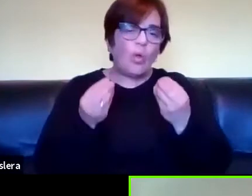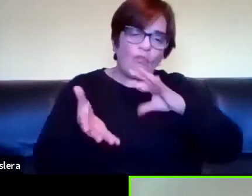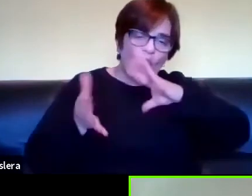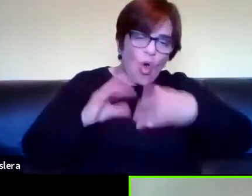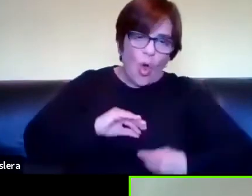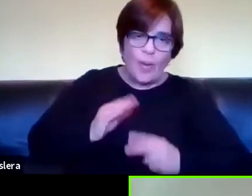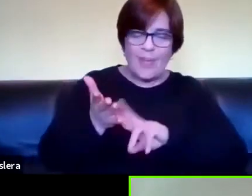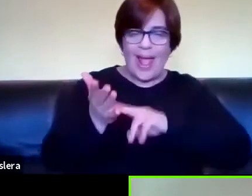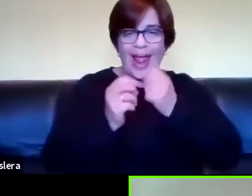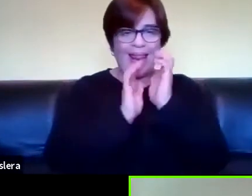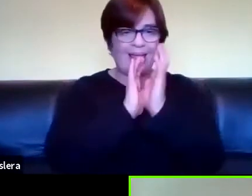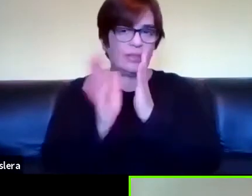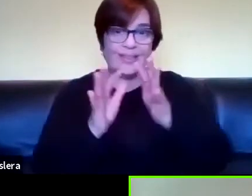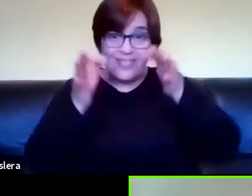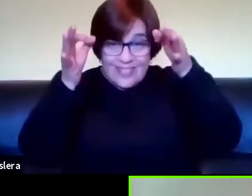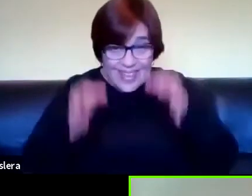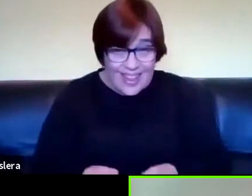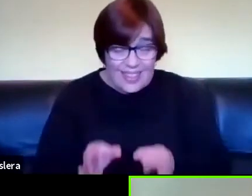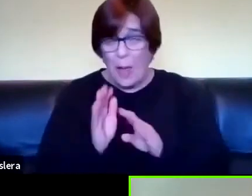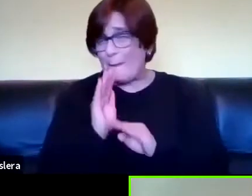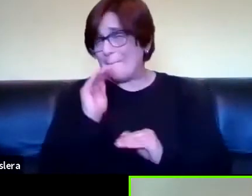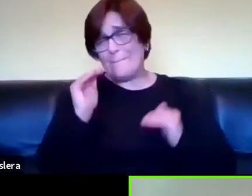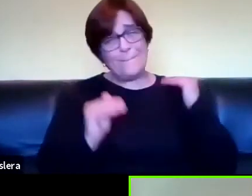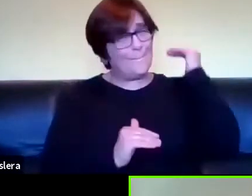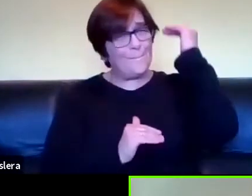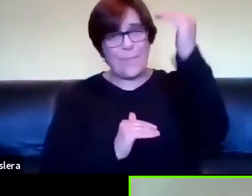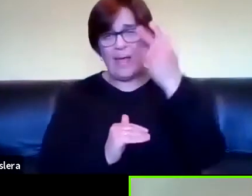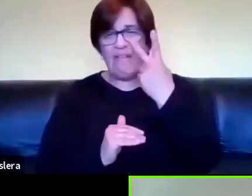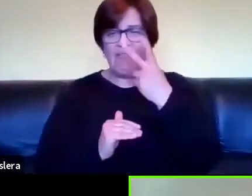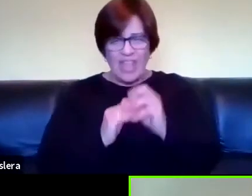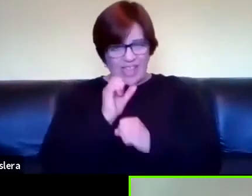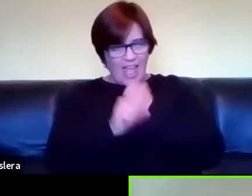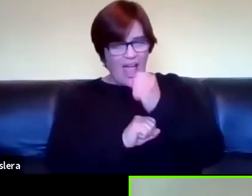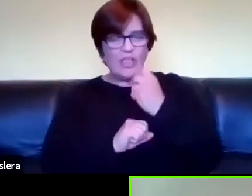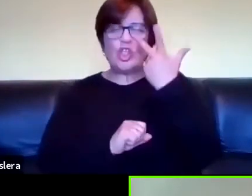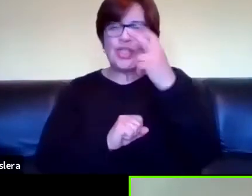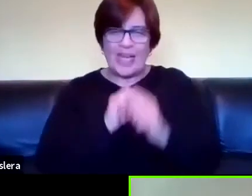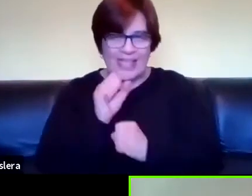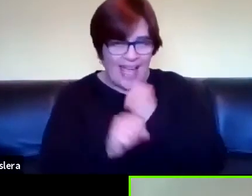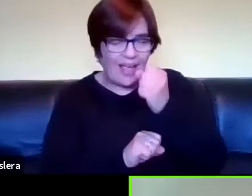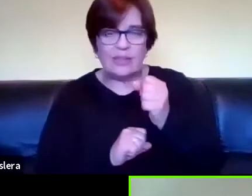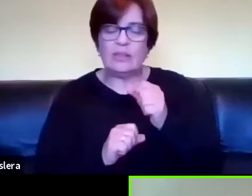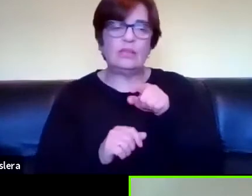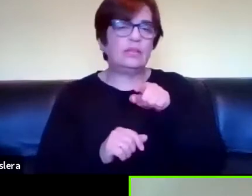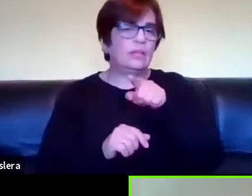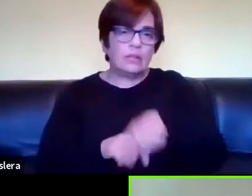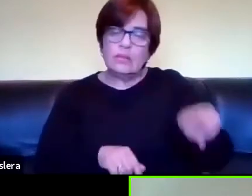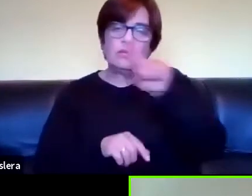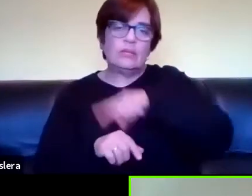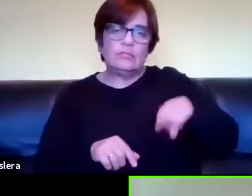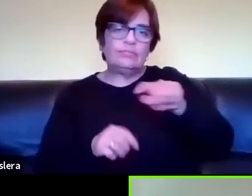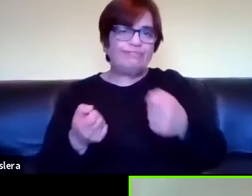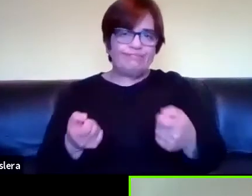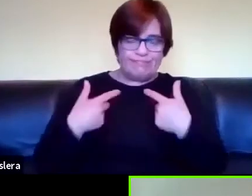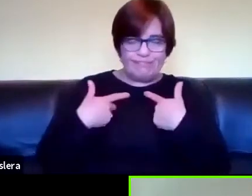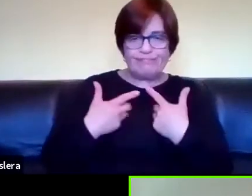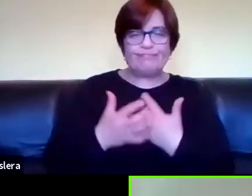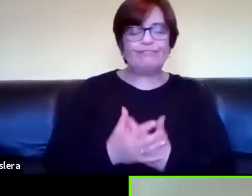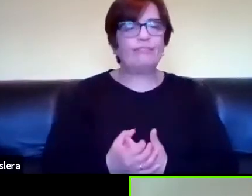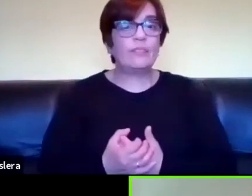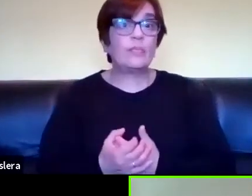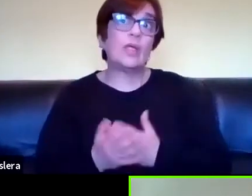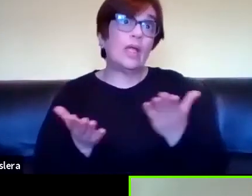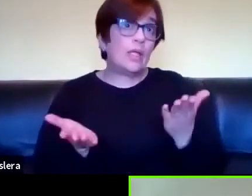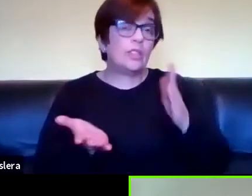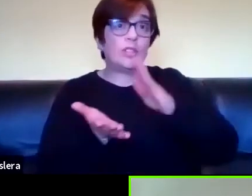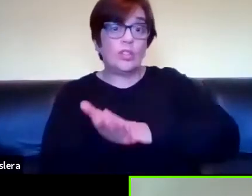a la lengua de enseñanza no realmente avanzamos 20 o 30 años con lo que ellos nos brindaron y en